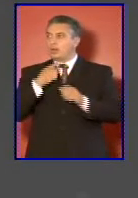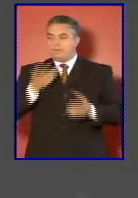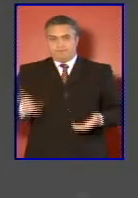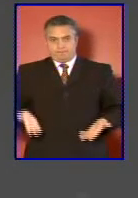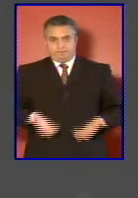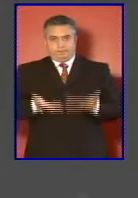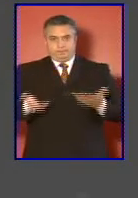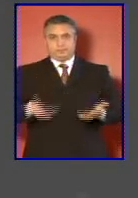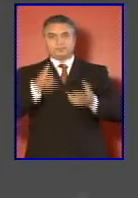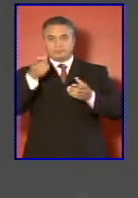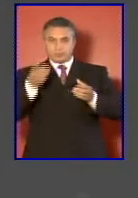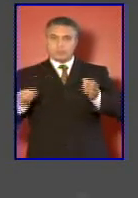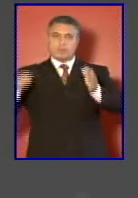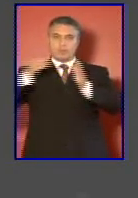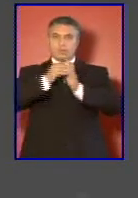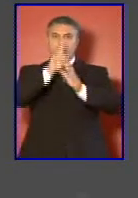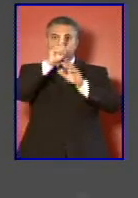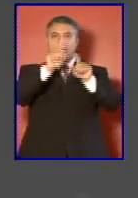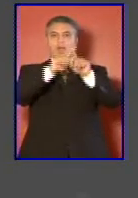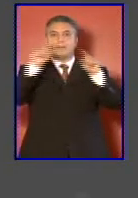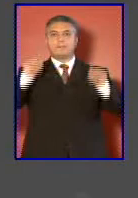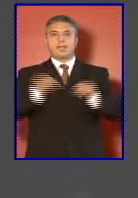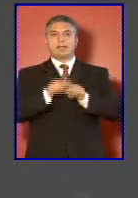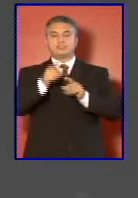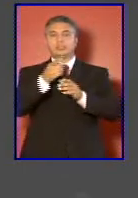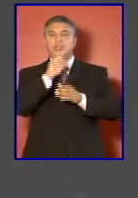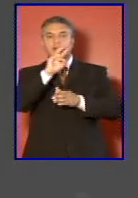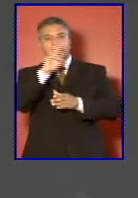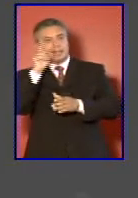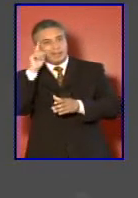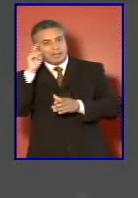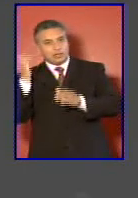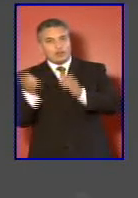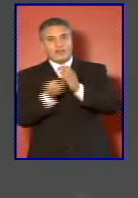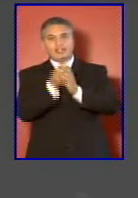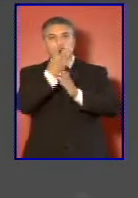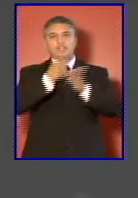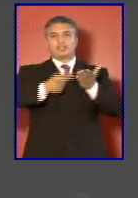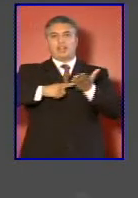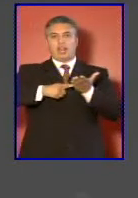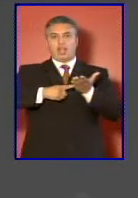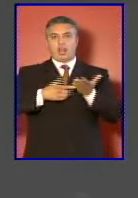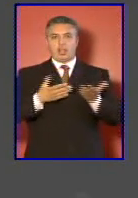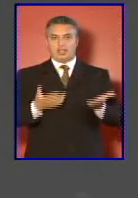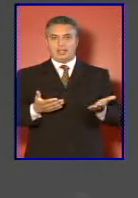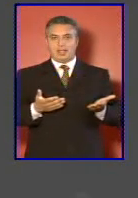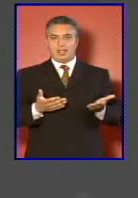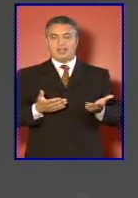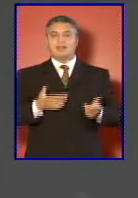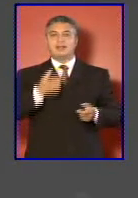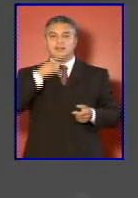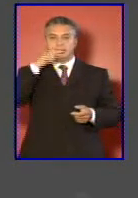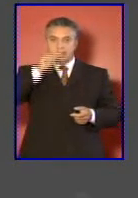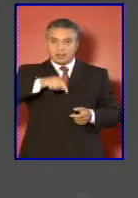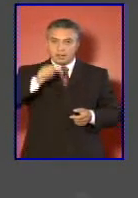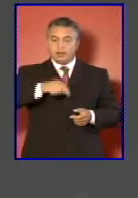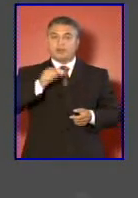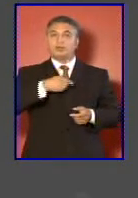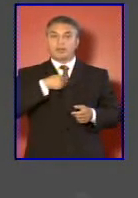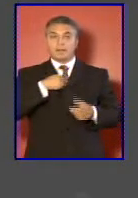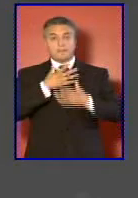convertirla en un espacio para la innovación tecnológica en el área de la defensa y del país nuestra